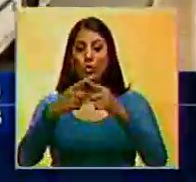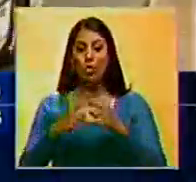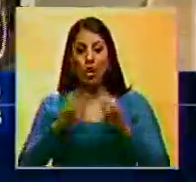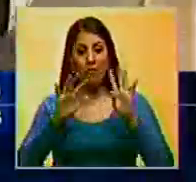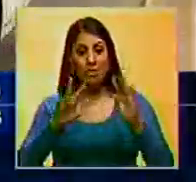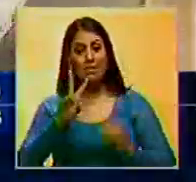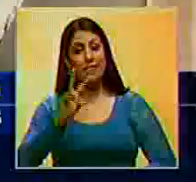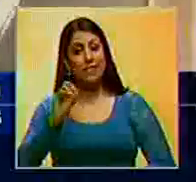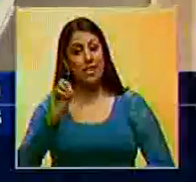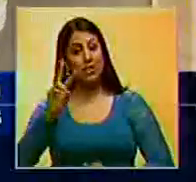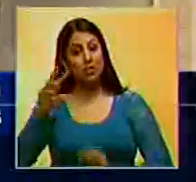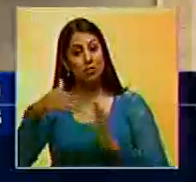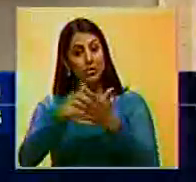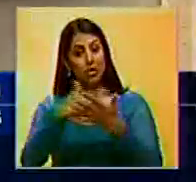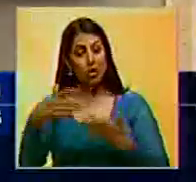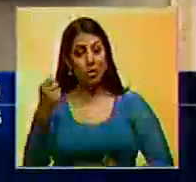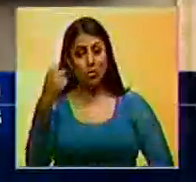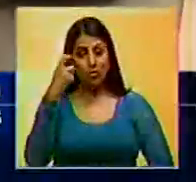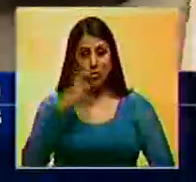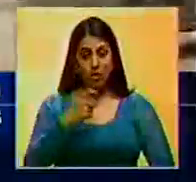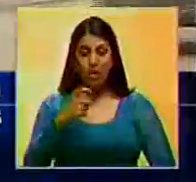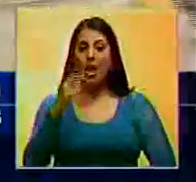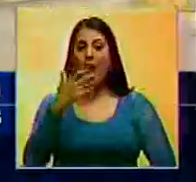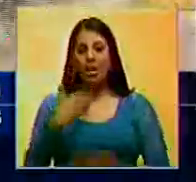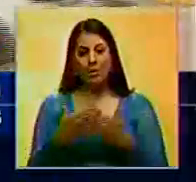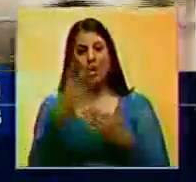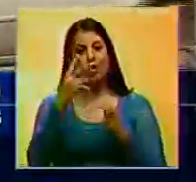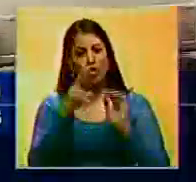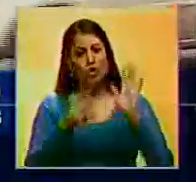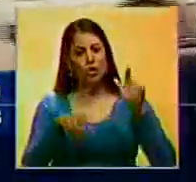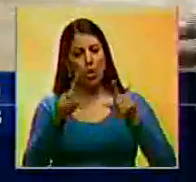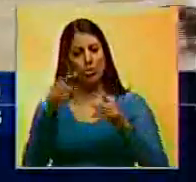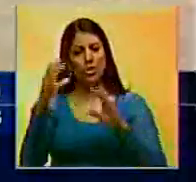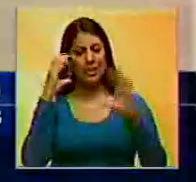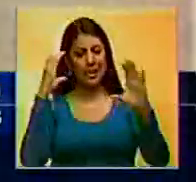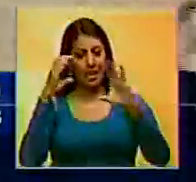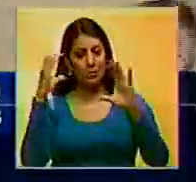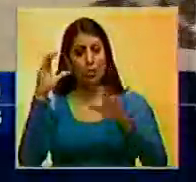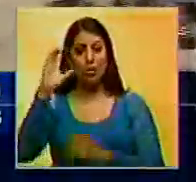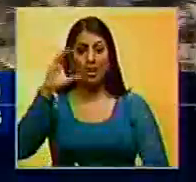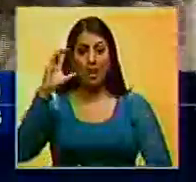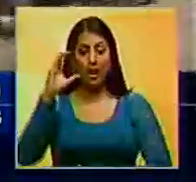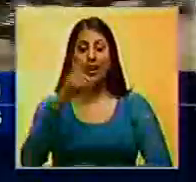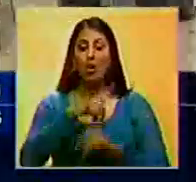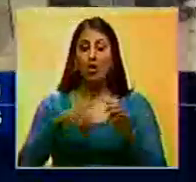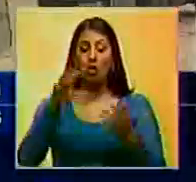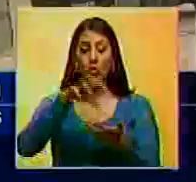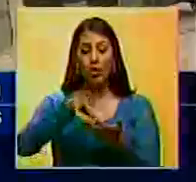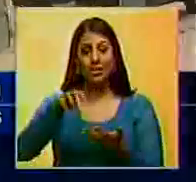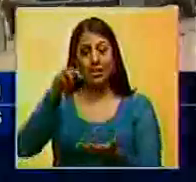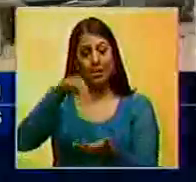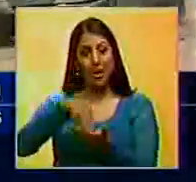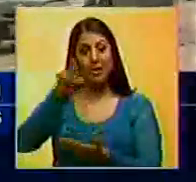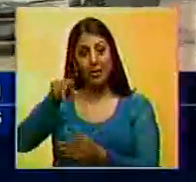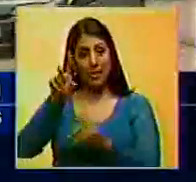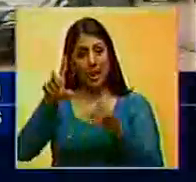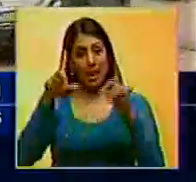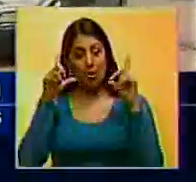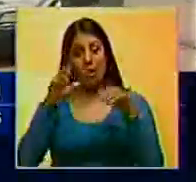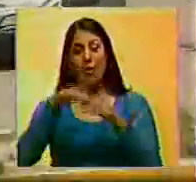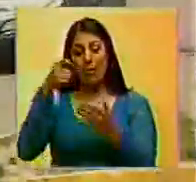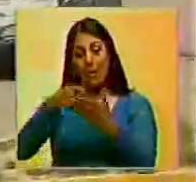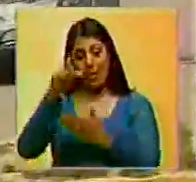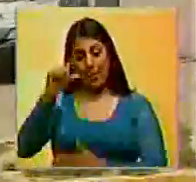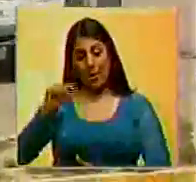922 millones de bolívares a 211 líneas de transporte en Caracas y los estados Miranda y Vargas por el